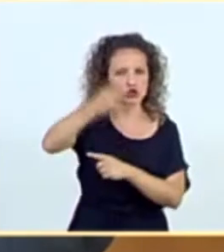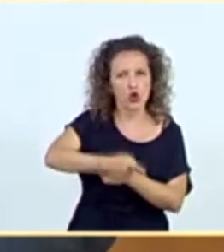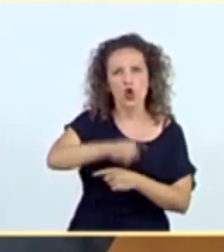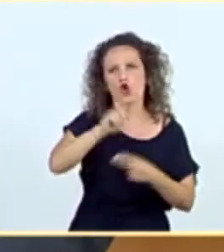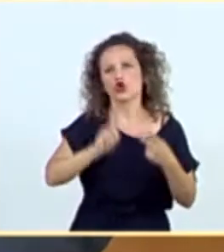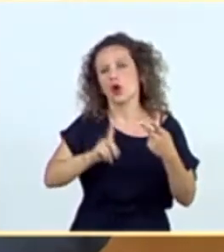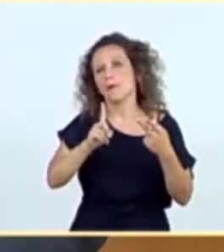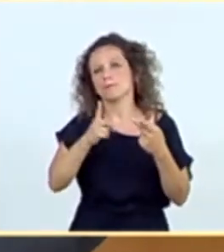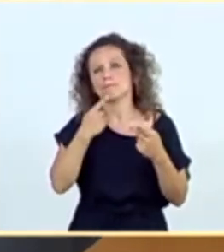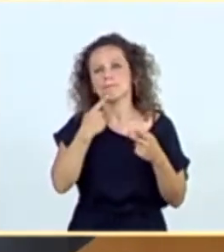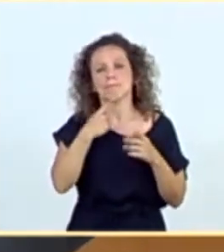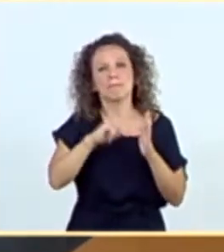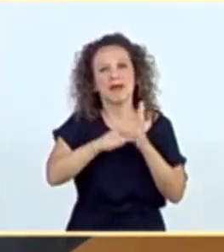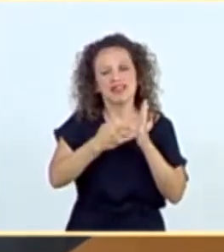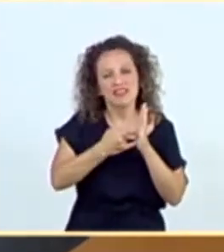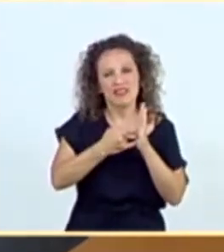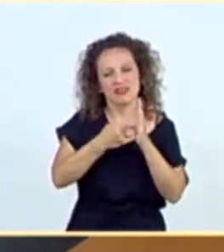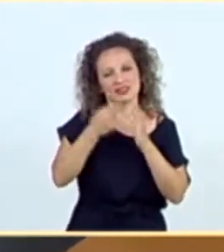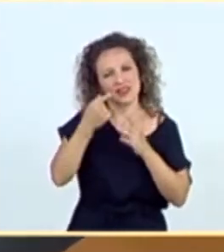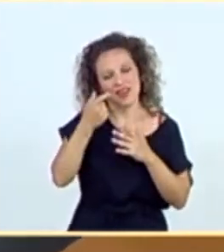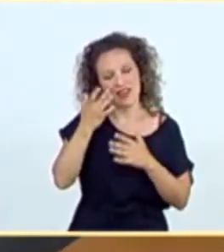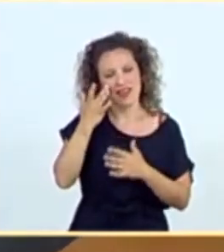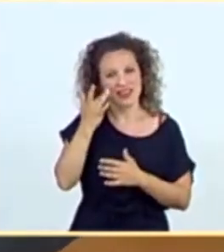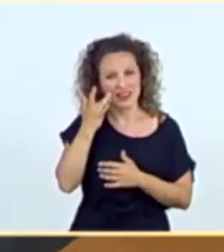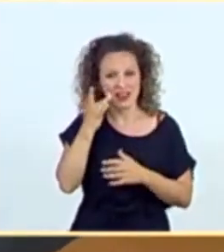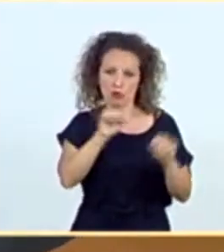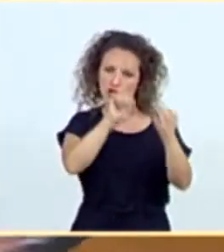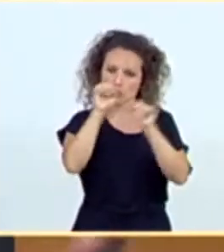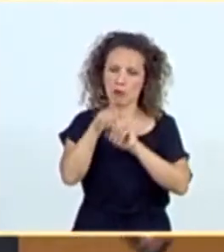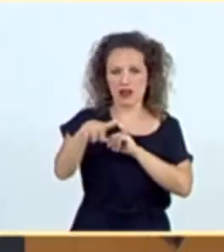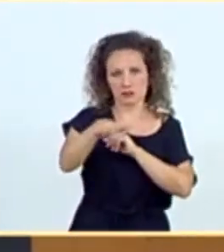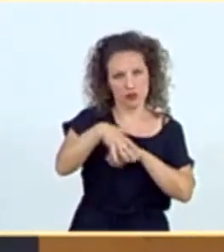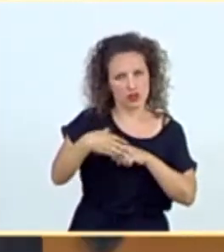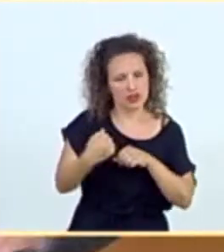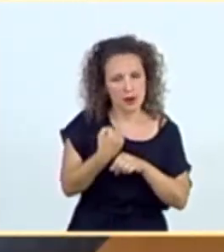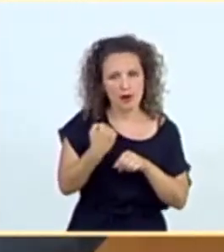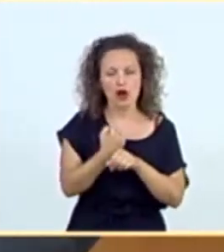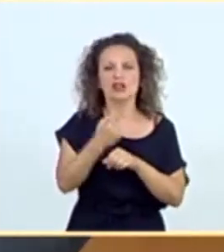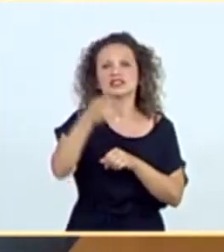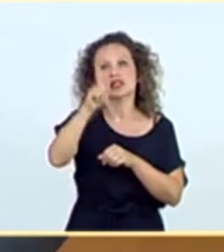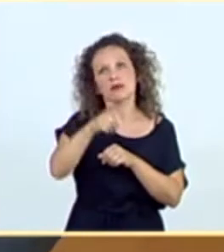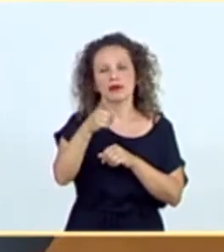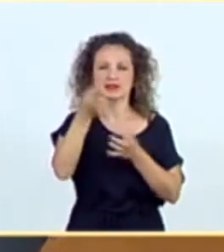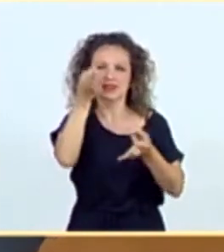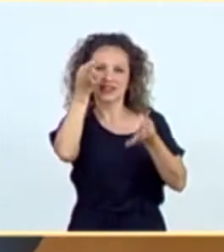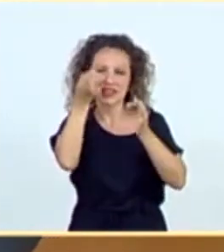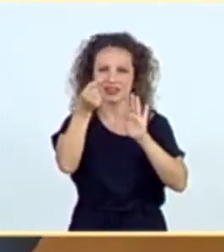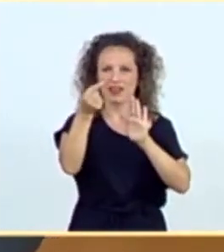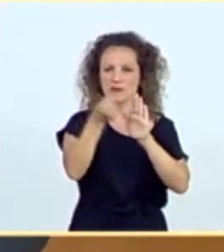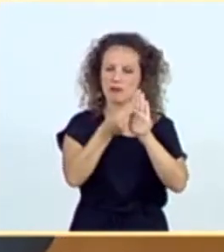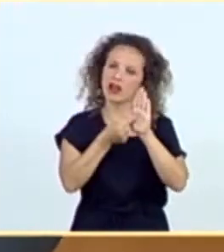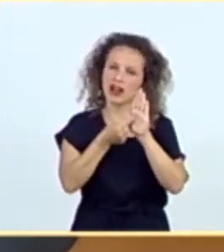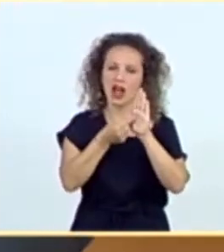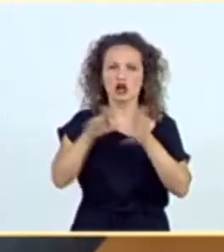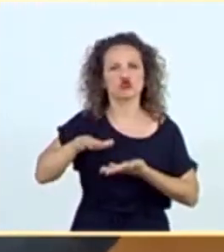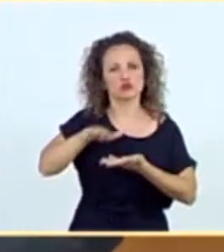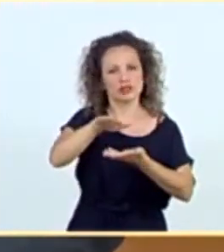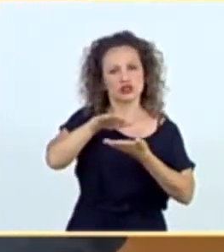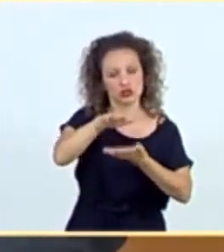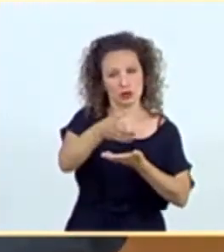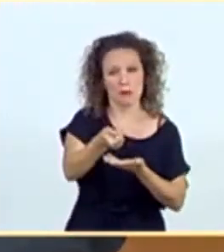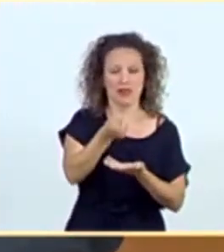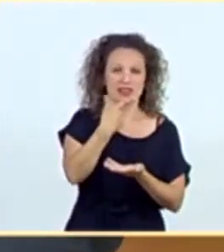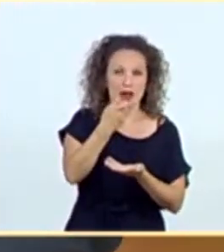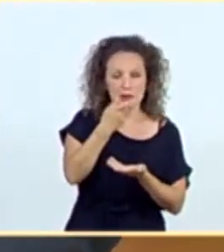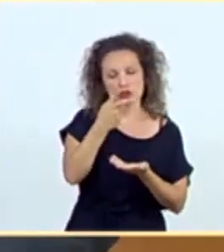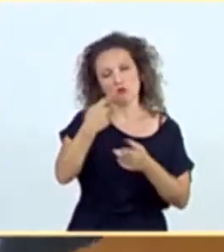medidas de higiene y prevención para espacios de trabajo, se dan también directrices para asegurar el suministro de medicamentos y productos